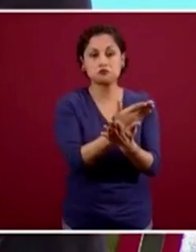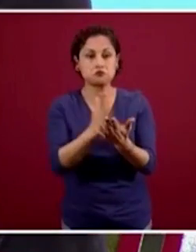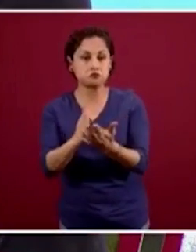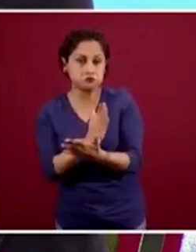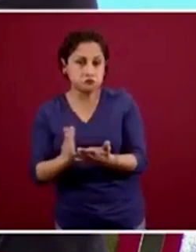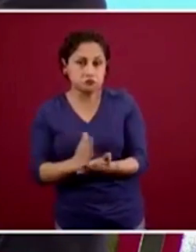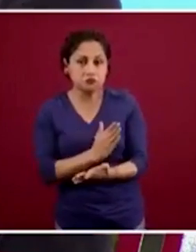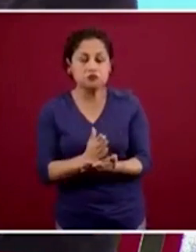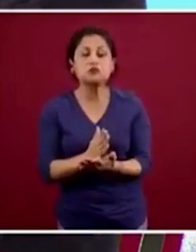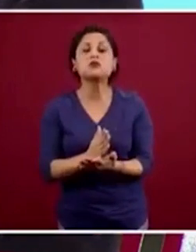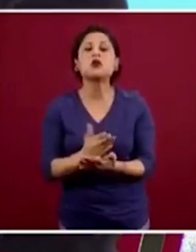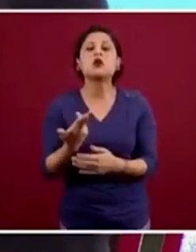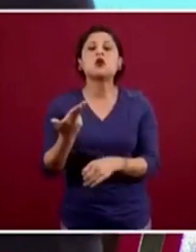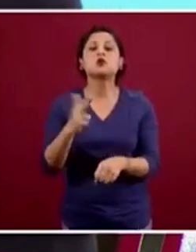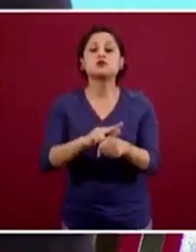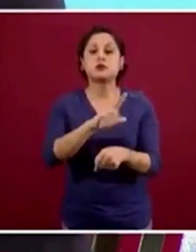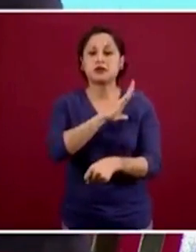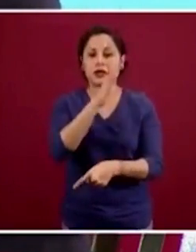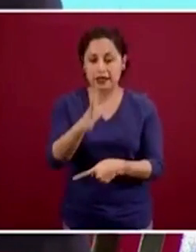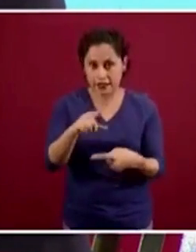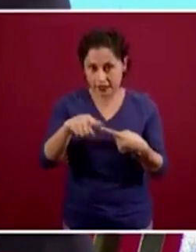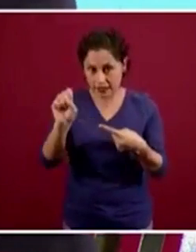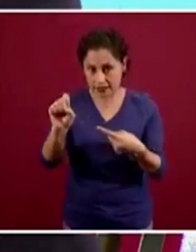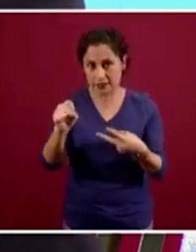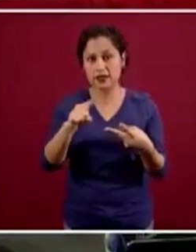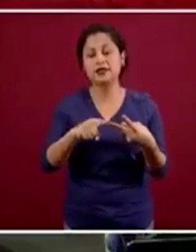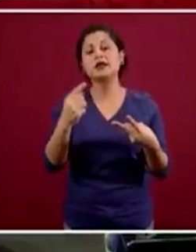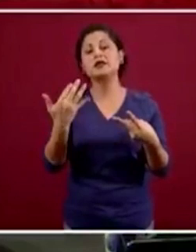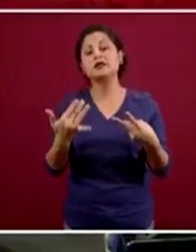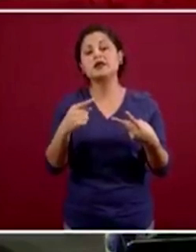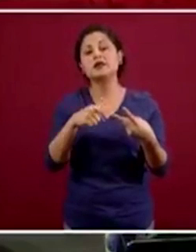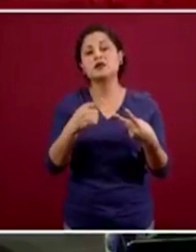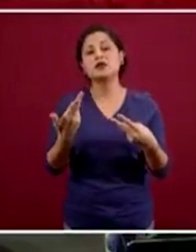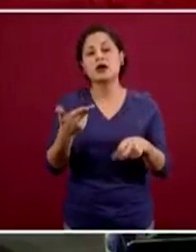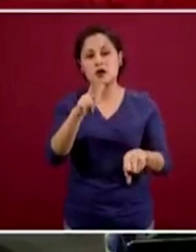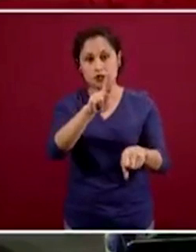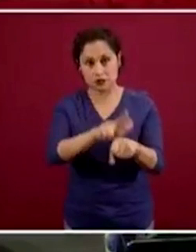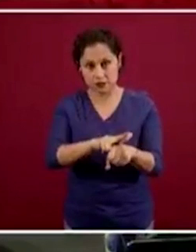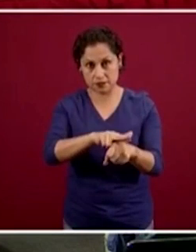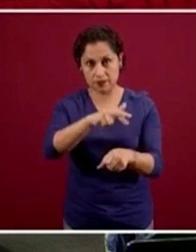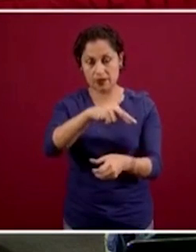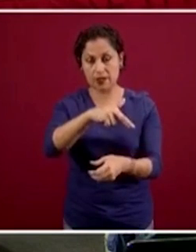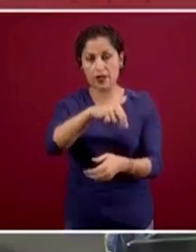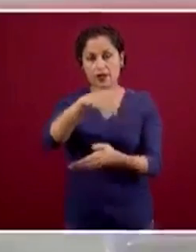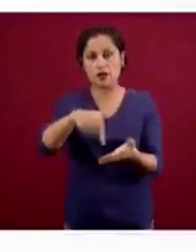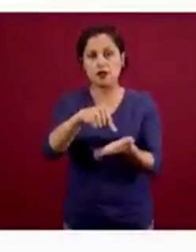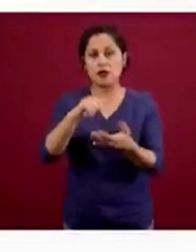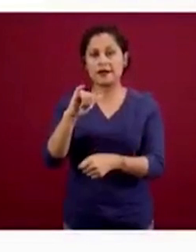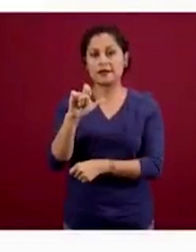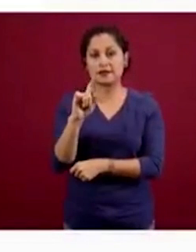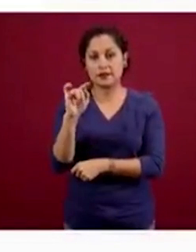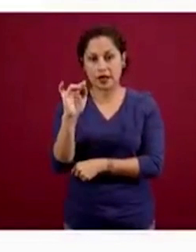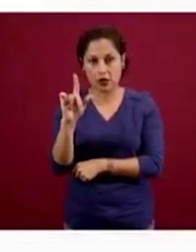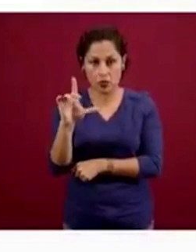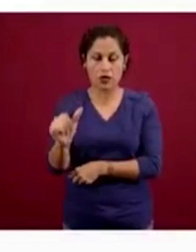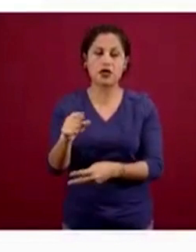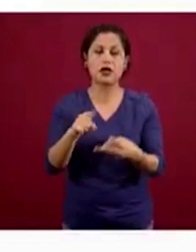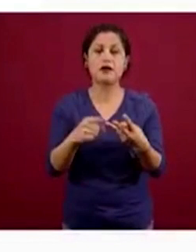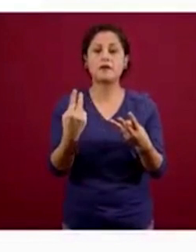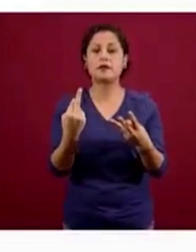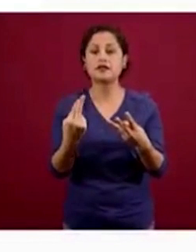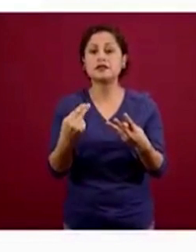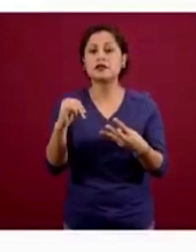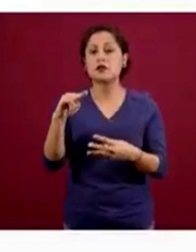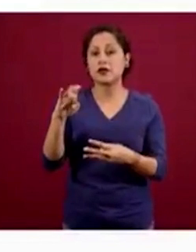en el Hospital General de México, 50 en el Hospital Regional de Alta Especialidad de Ixtapaluca, 25 en el INER